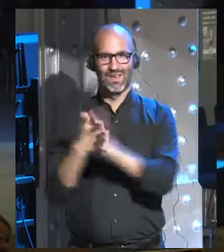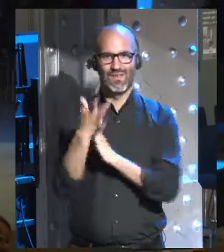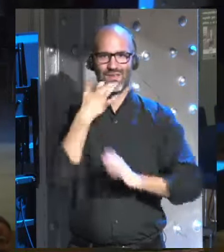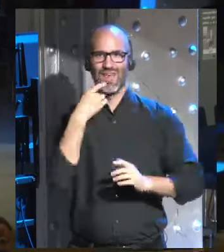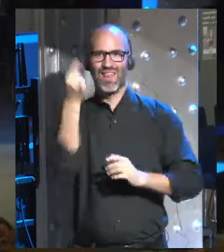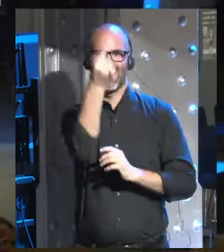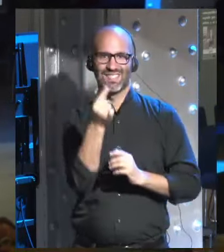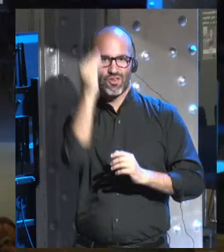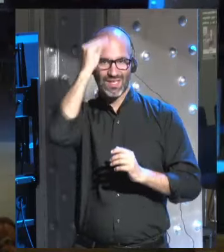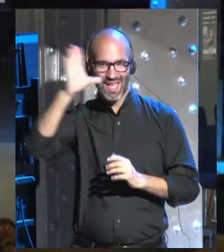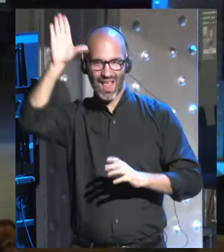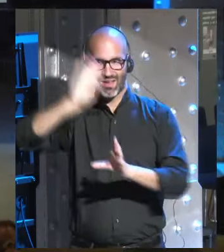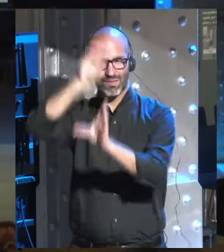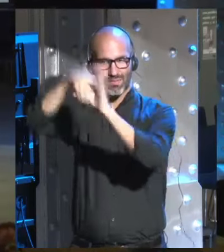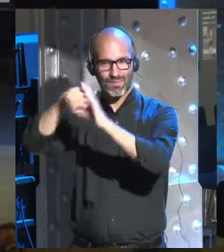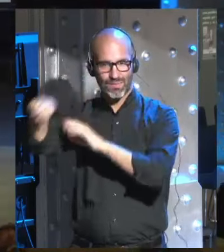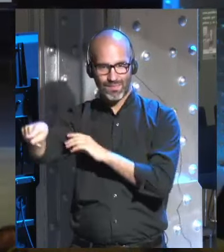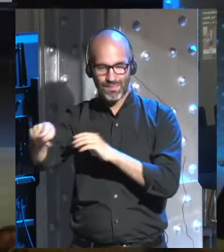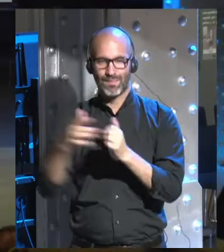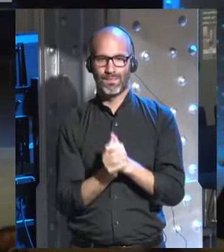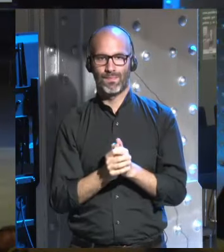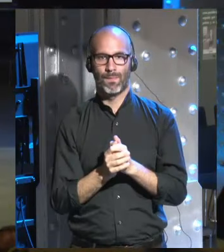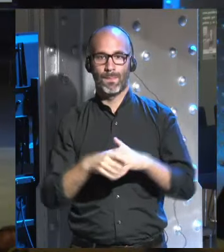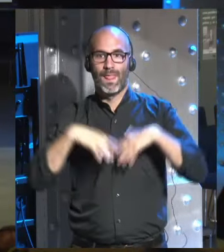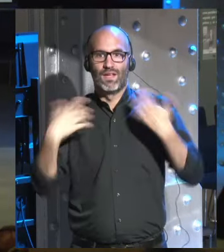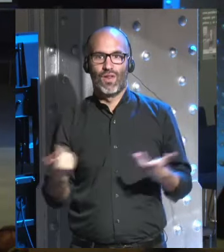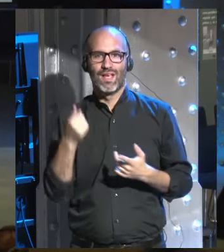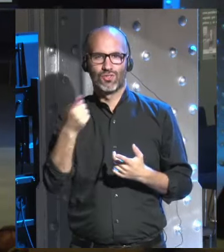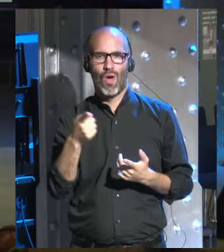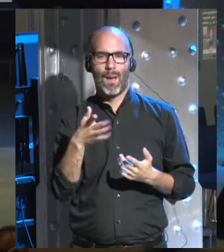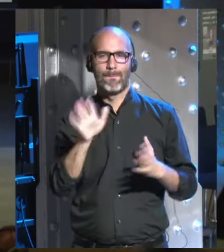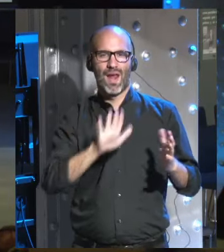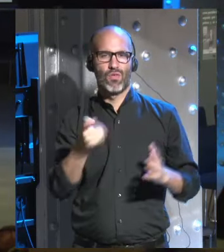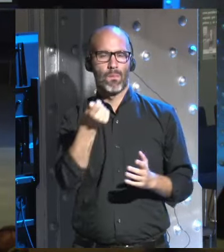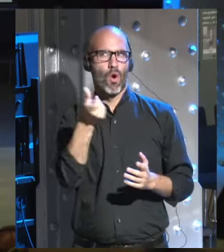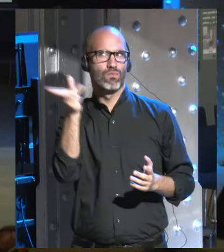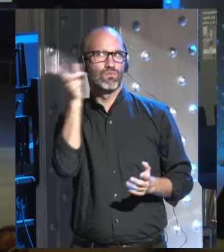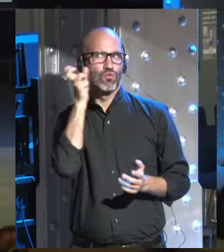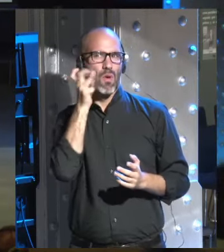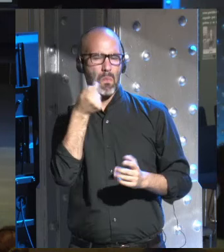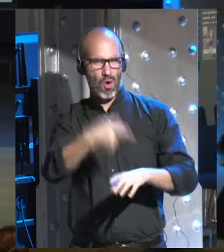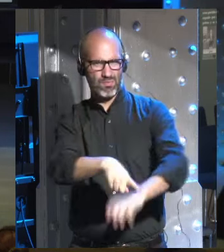inteligente. Esto podría sonar a idea radical